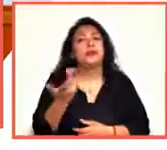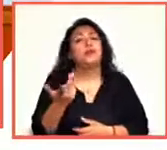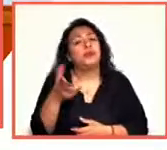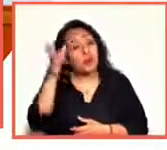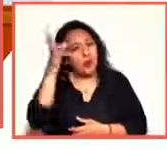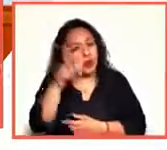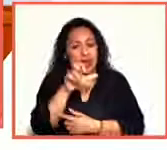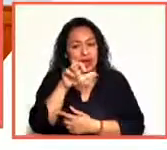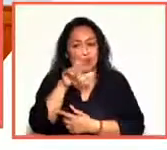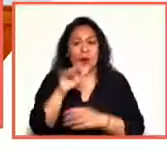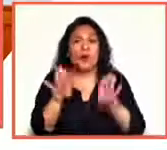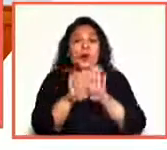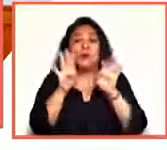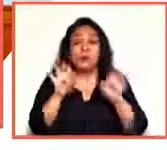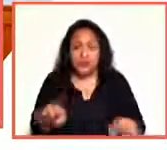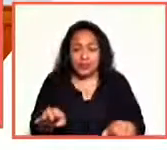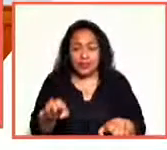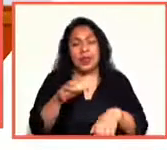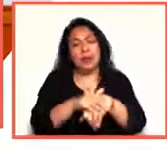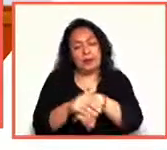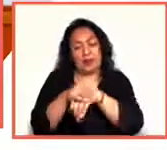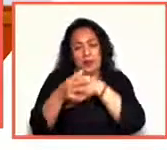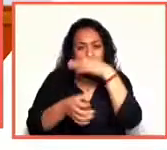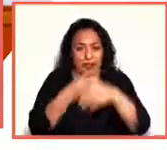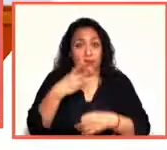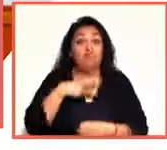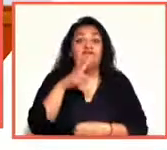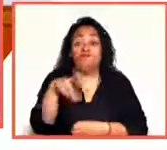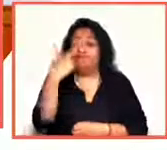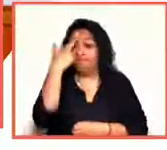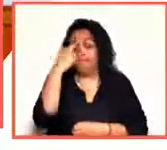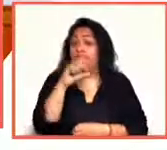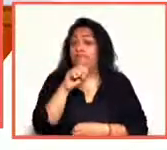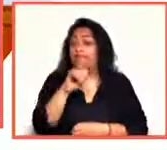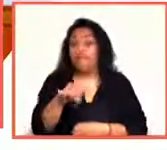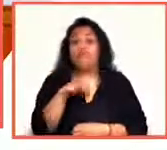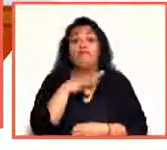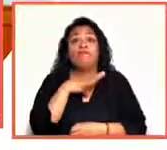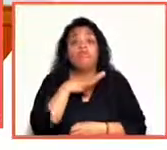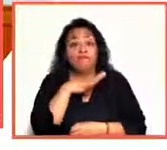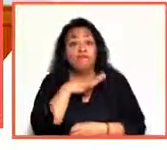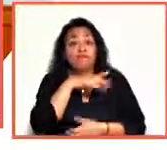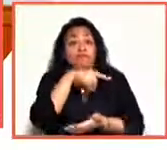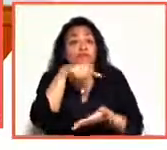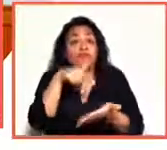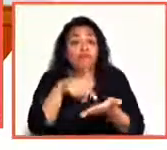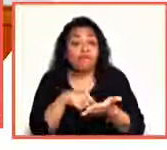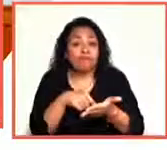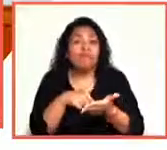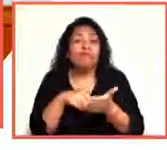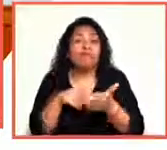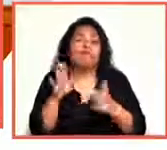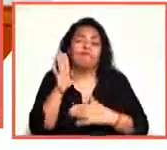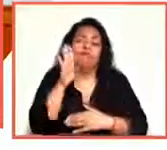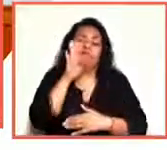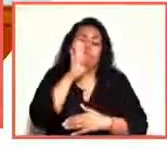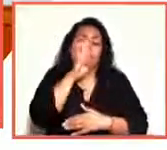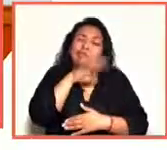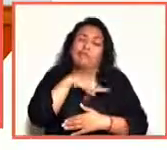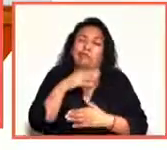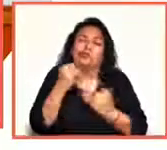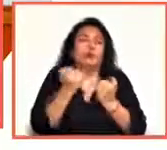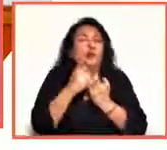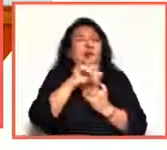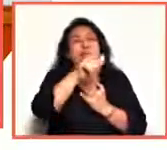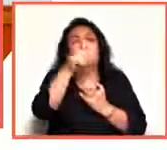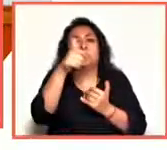¿Cómo estás? ¿Cómo están, amigos de Noticias 22? Así es, tienes toda la razón. Hay un espacio que la está pasando mal, como muchos otros. Ayer mismo en